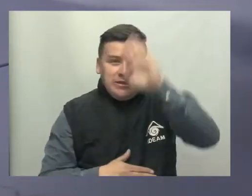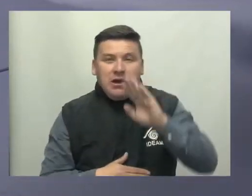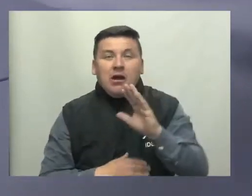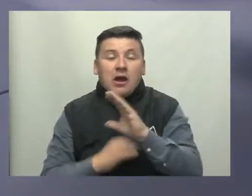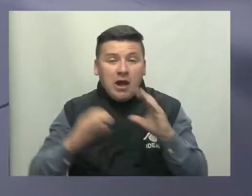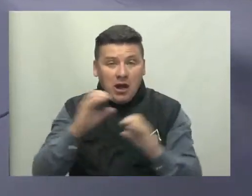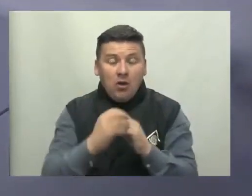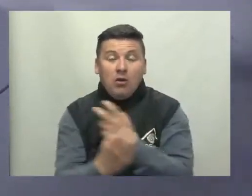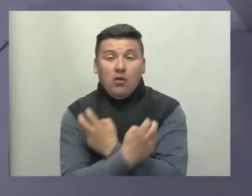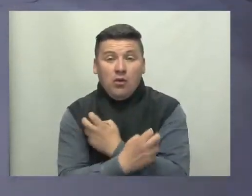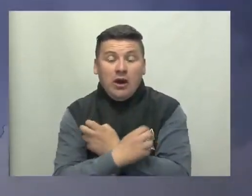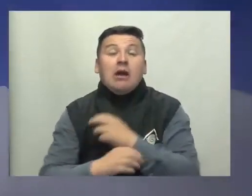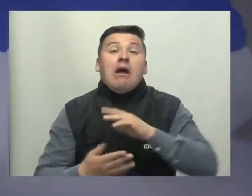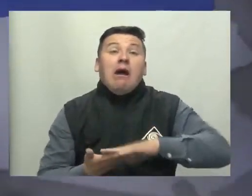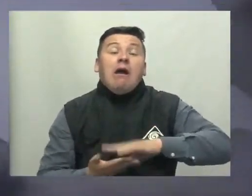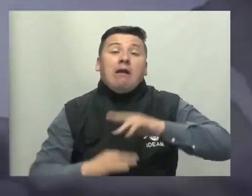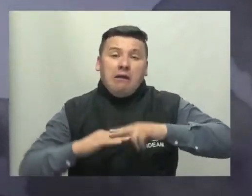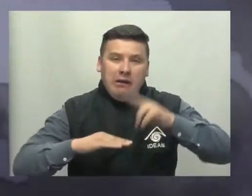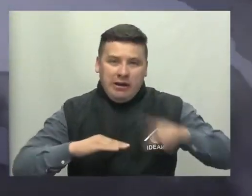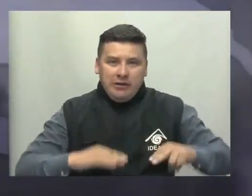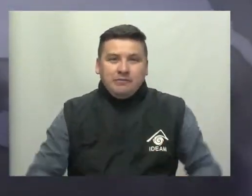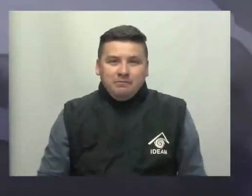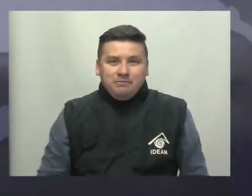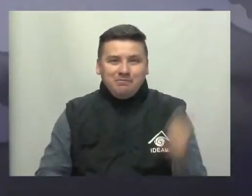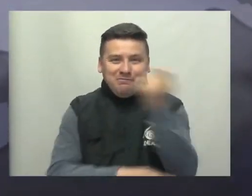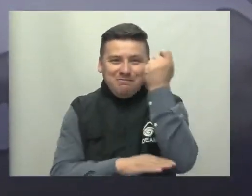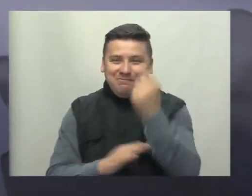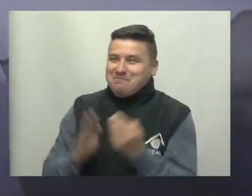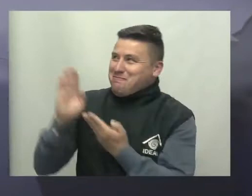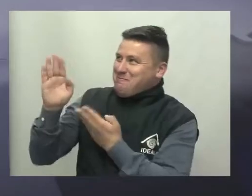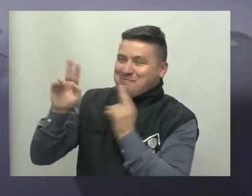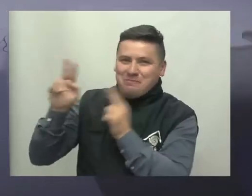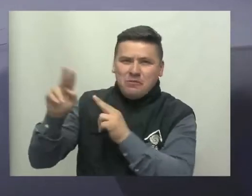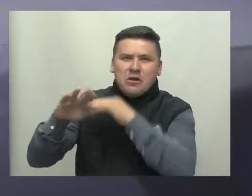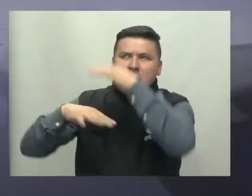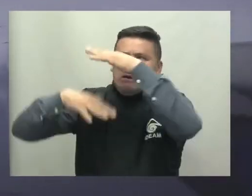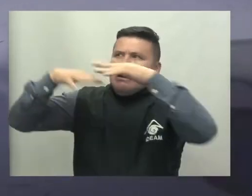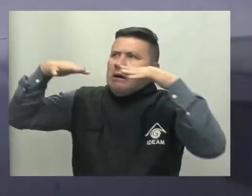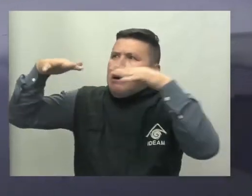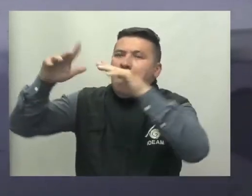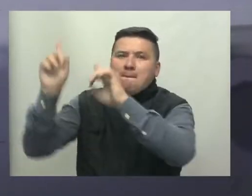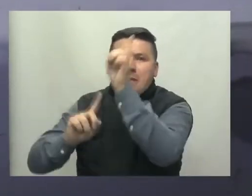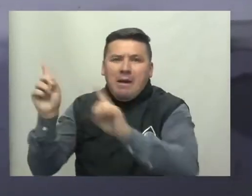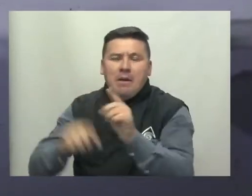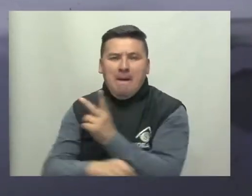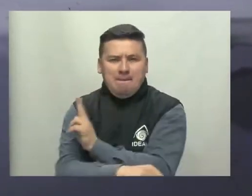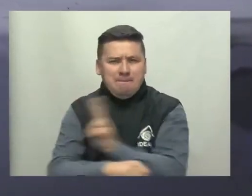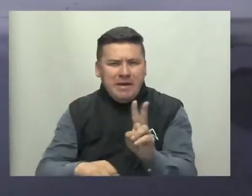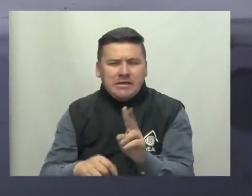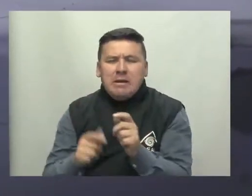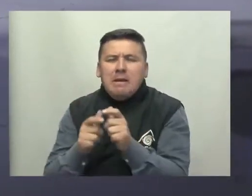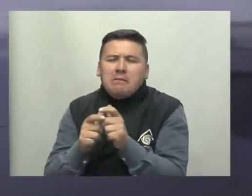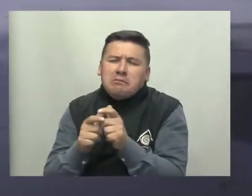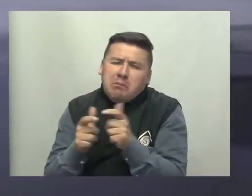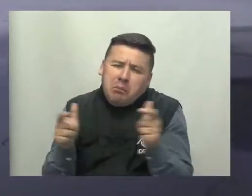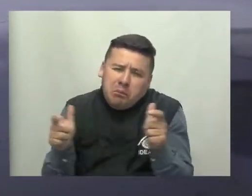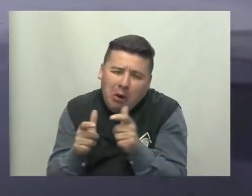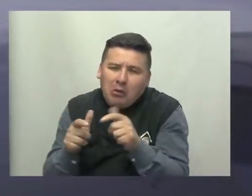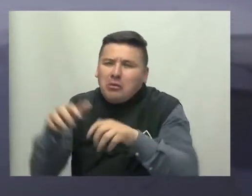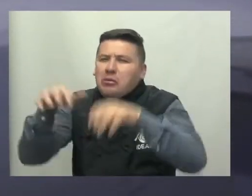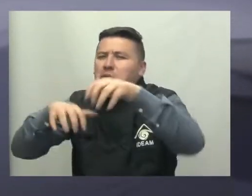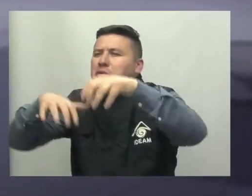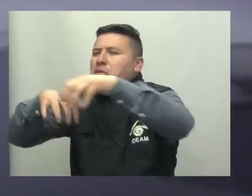en los departamentos del Cauca, Huila y Nariño. Hacia los llanos orientales se pronostican tormentas eléctricas en el Bichada con menor